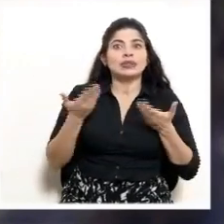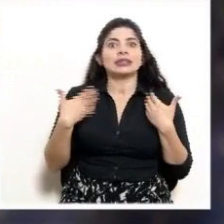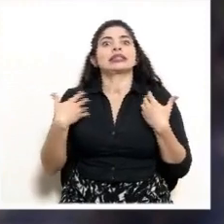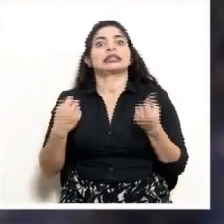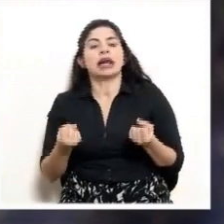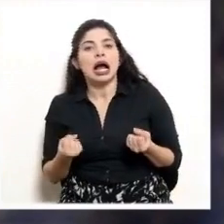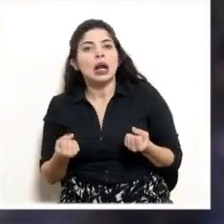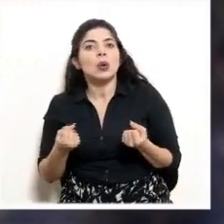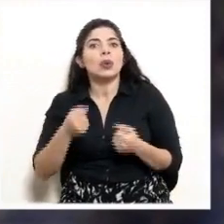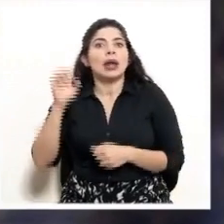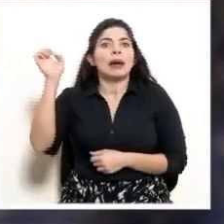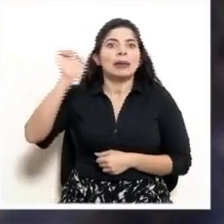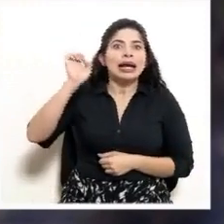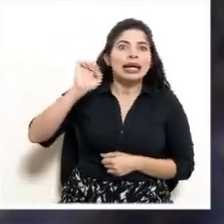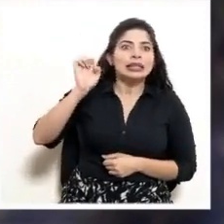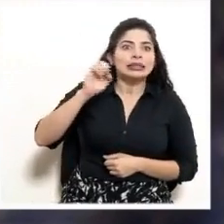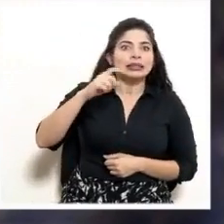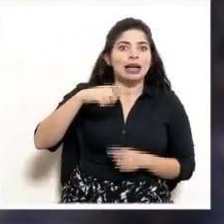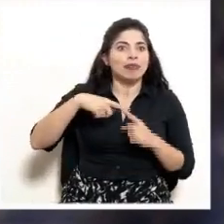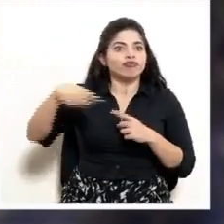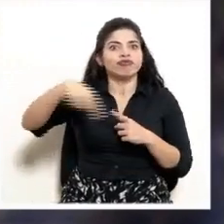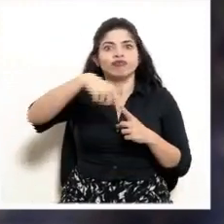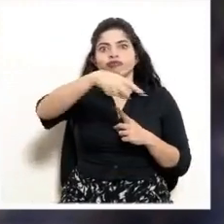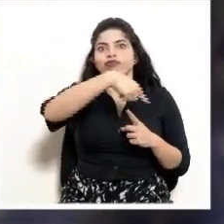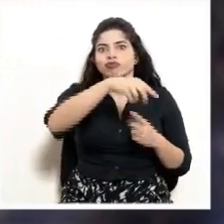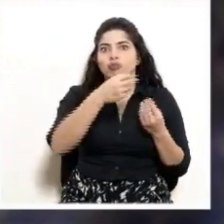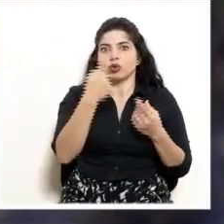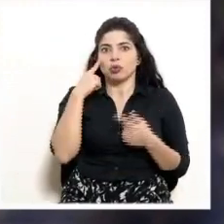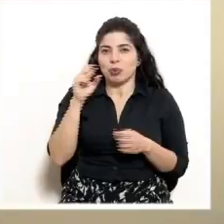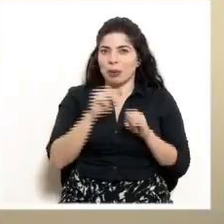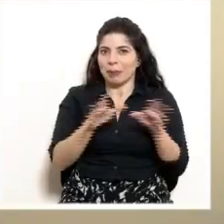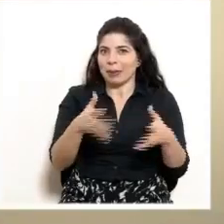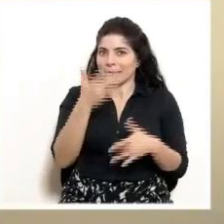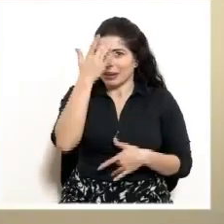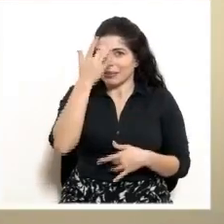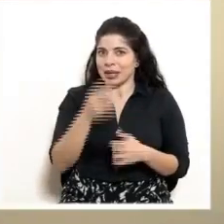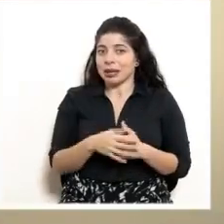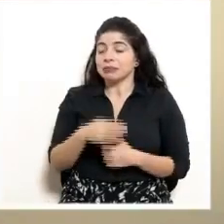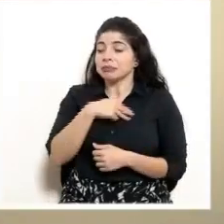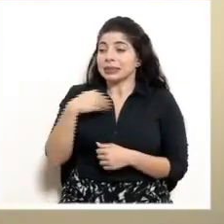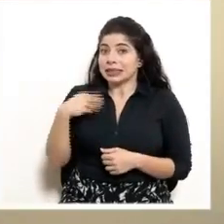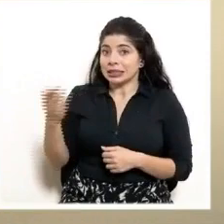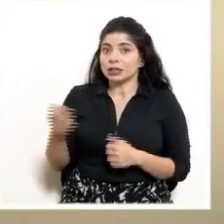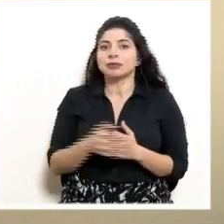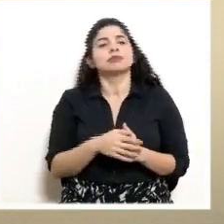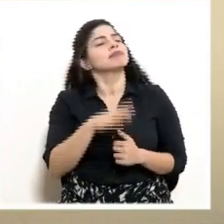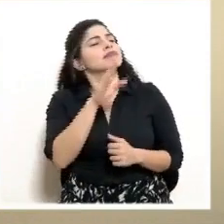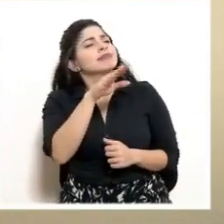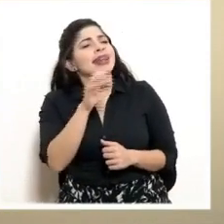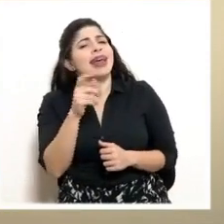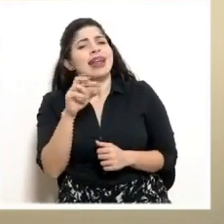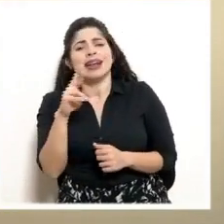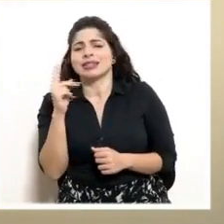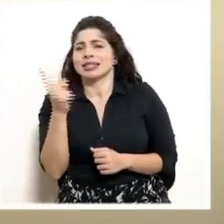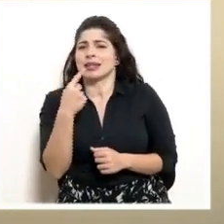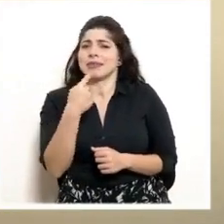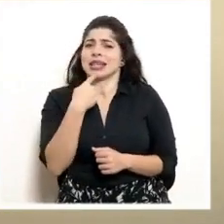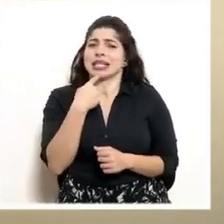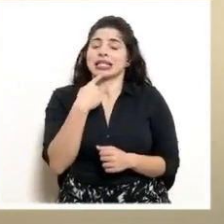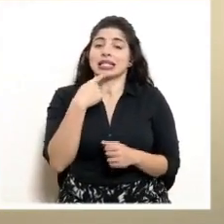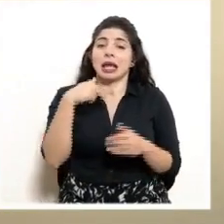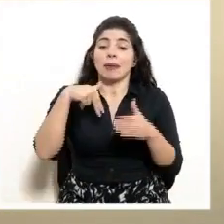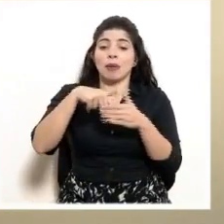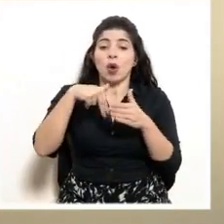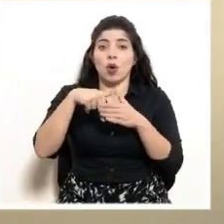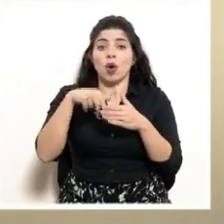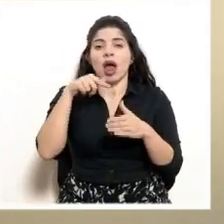salud, de emergencias por esta pandemia? Gracias, don Edgar. Don Edgar, siempre hemos señalado que los bloqueos afectan